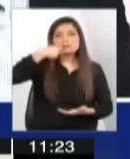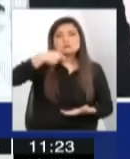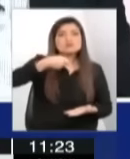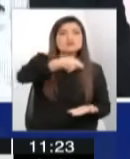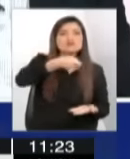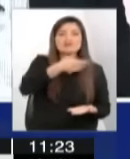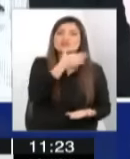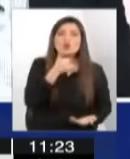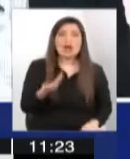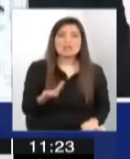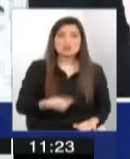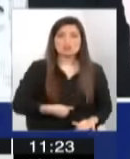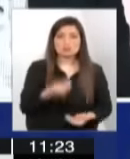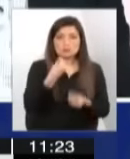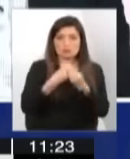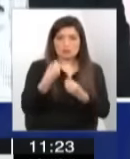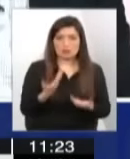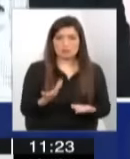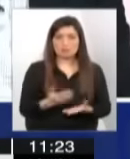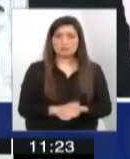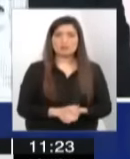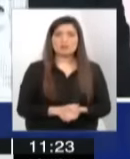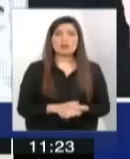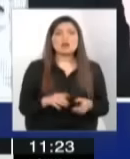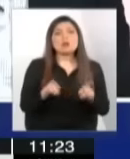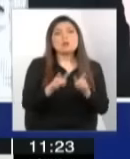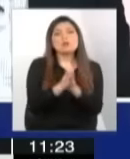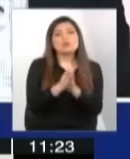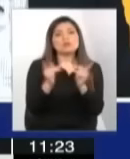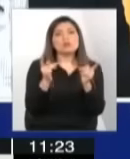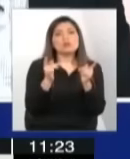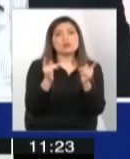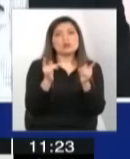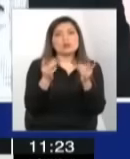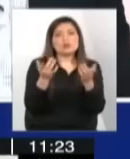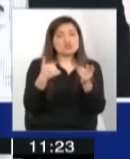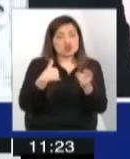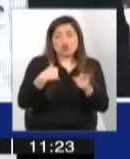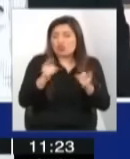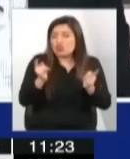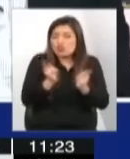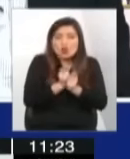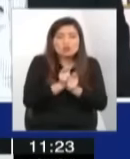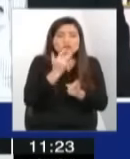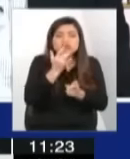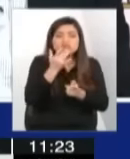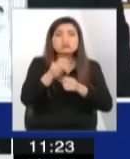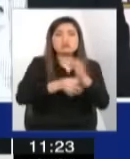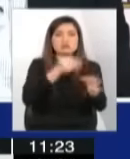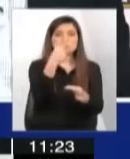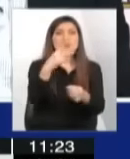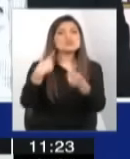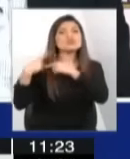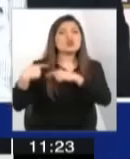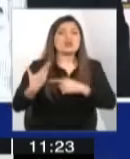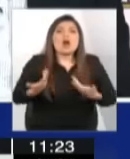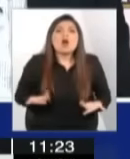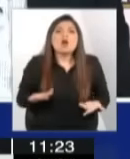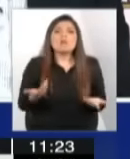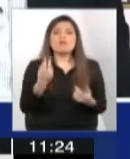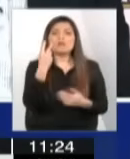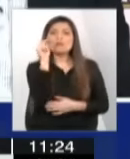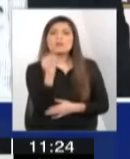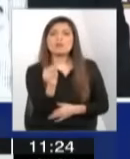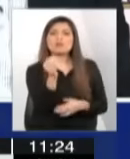Claudio, eso conté muy sucintamente lo que fue tu historia. Y la pregunta es, ¿cómo lo ven ustedes hoy día con la Fundación de Egresados de